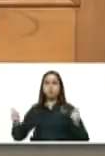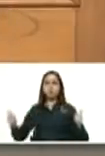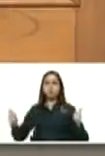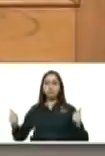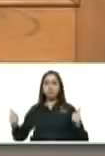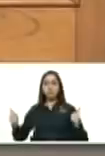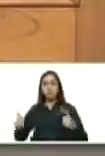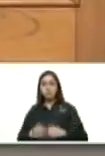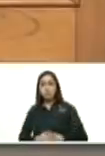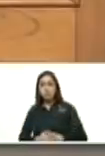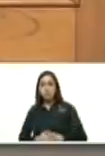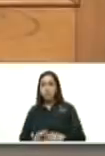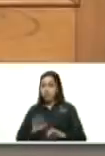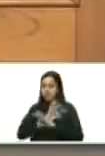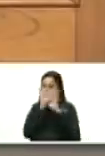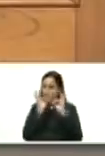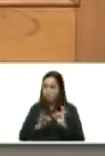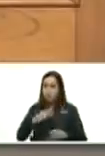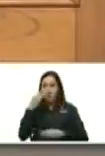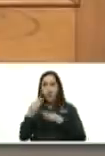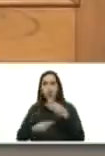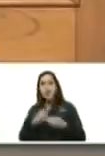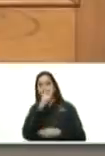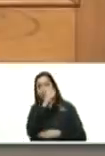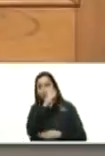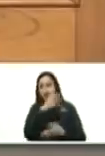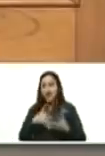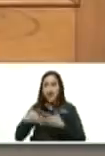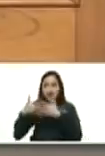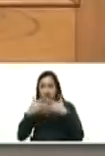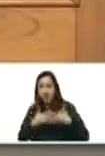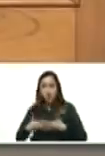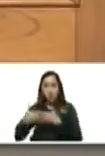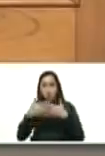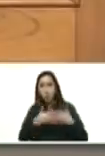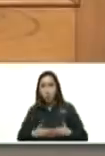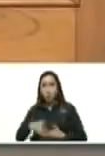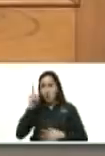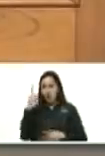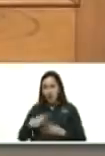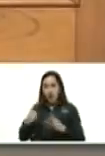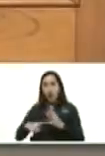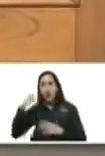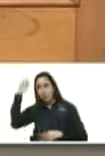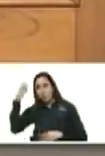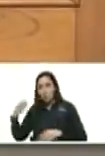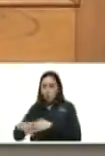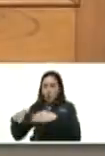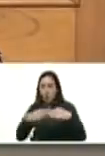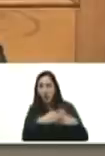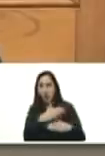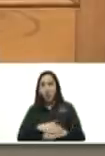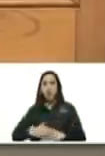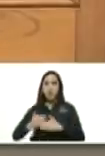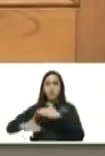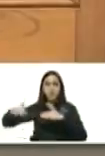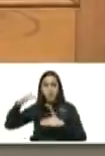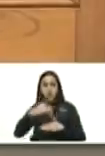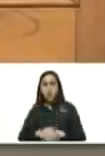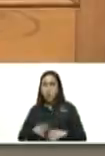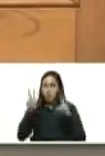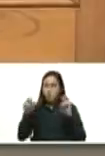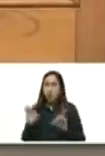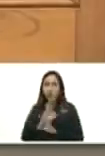están tratando de crear desde Estados Unidos y desde las élites europeas una nueva